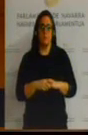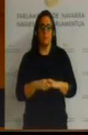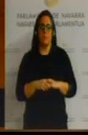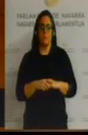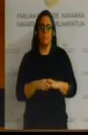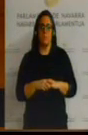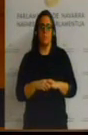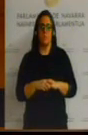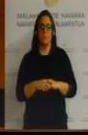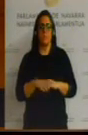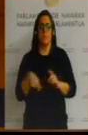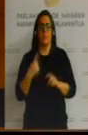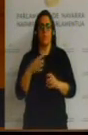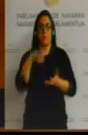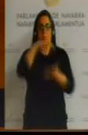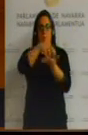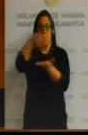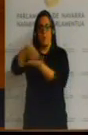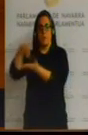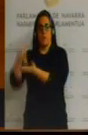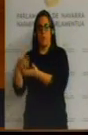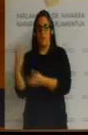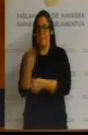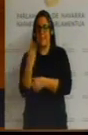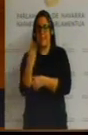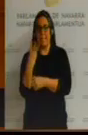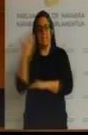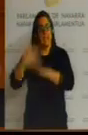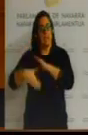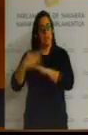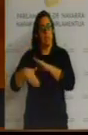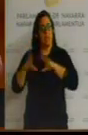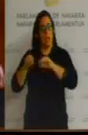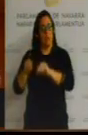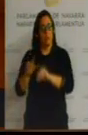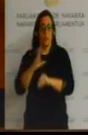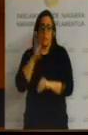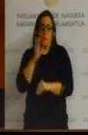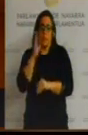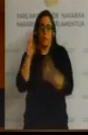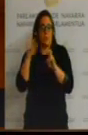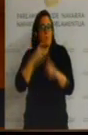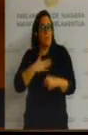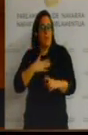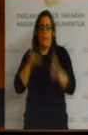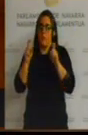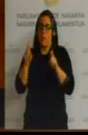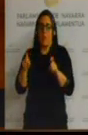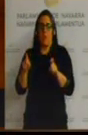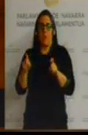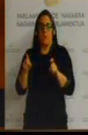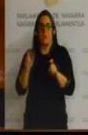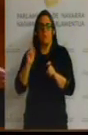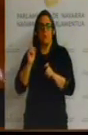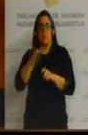Y tres pabellones, tenemos tres pabellones que están limitados uso, por sus motivos educativos, al horario